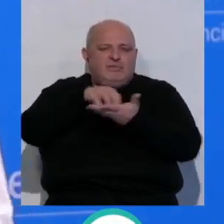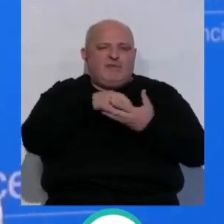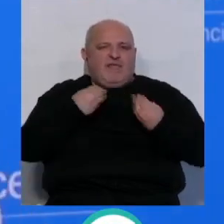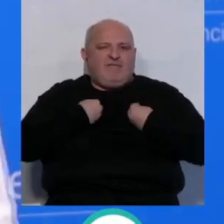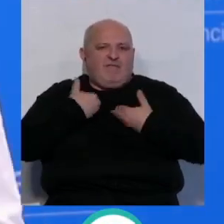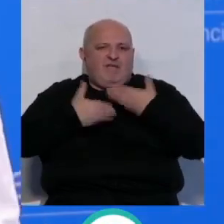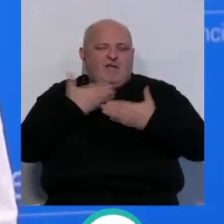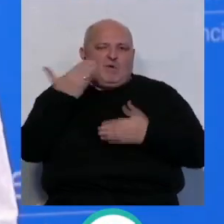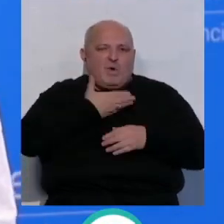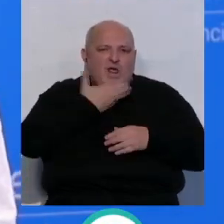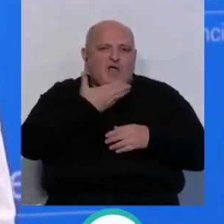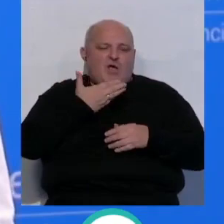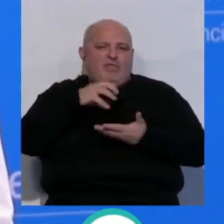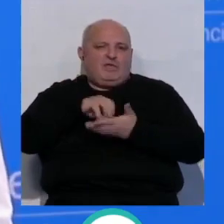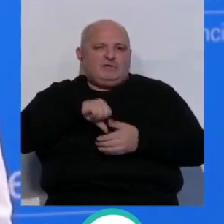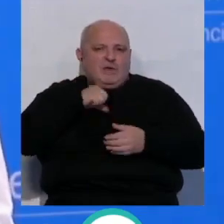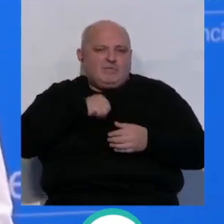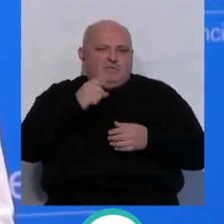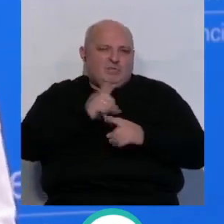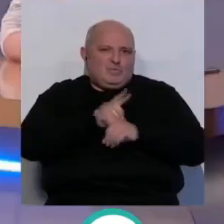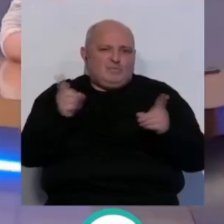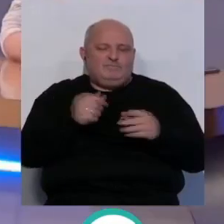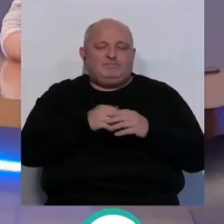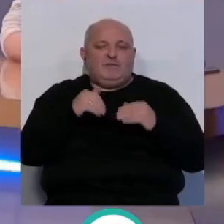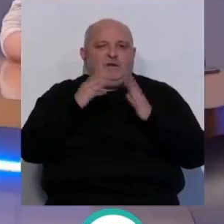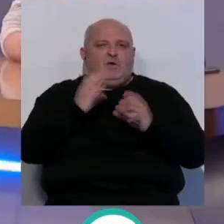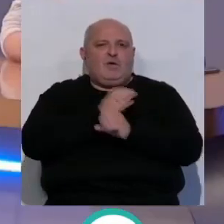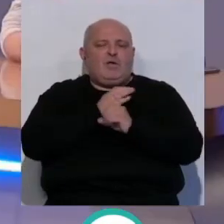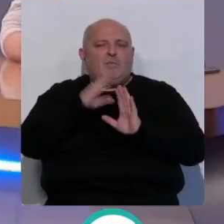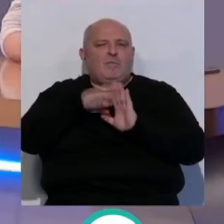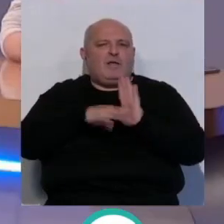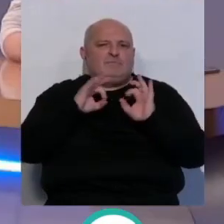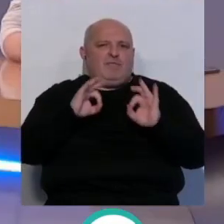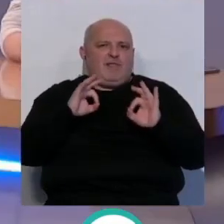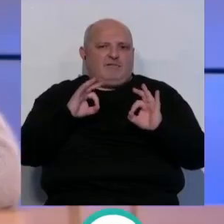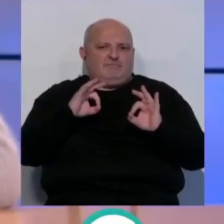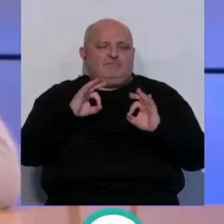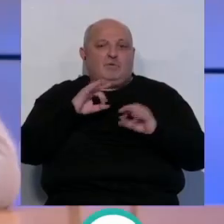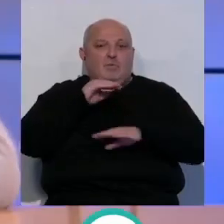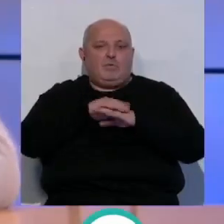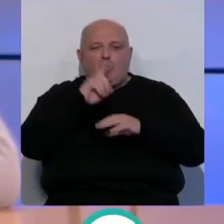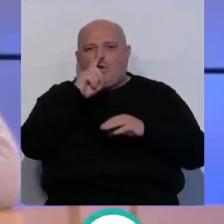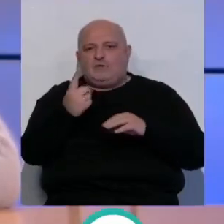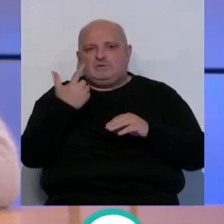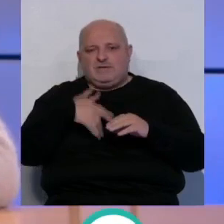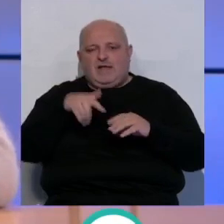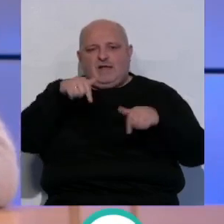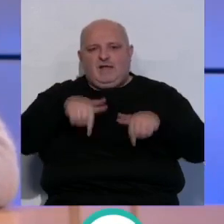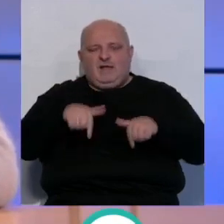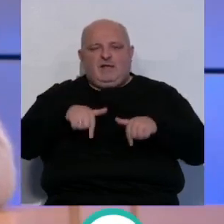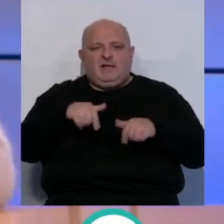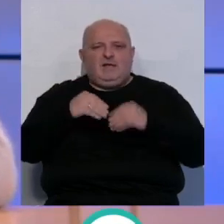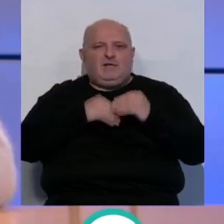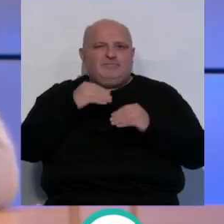la vida, como escuelas o como centros sanitarios. Esta casa ha preparado un programa especial cuando se cumple el primer aniversario del peor